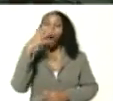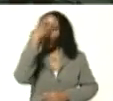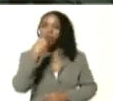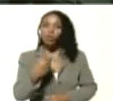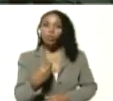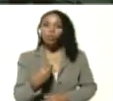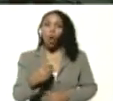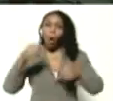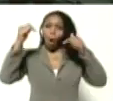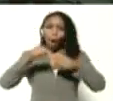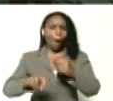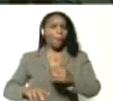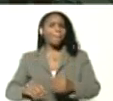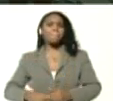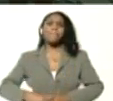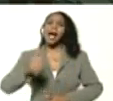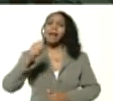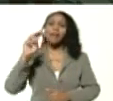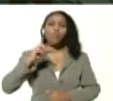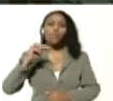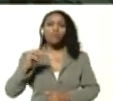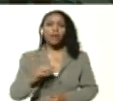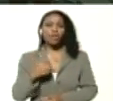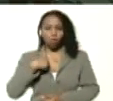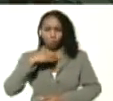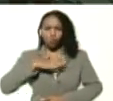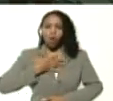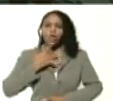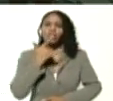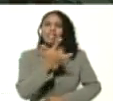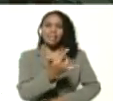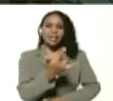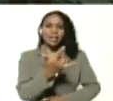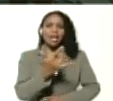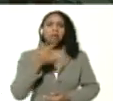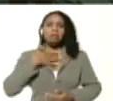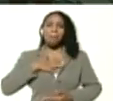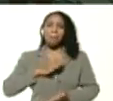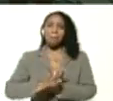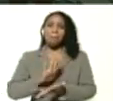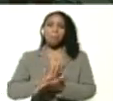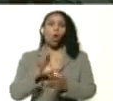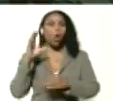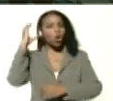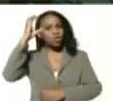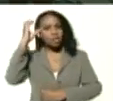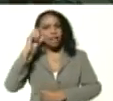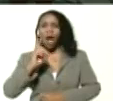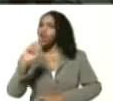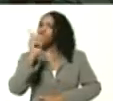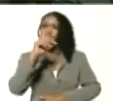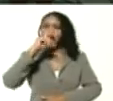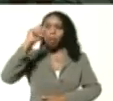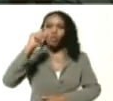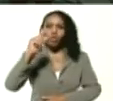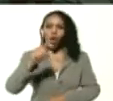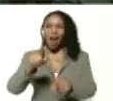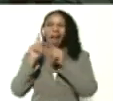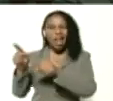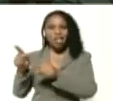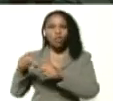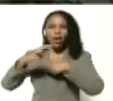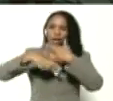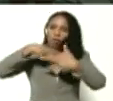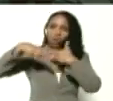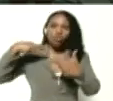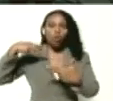hoy más que nunca lo puedo decir tranquilo de conciencia porque no es Maduro es la revolución bolivariana